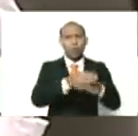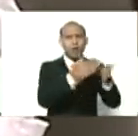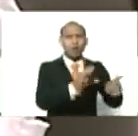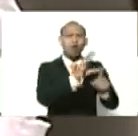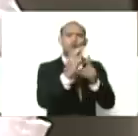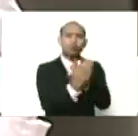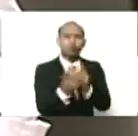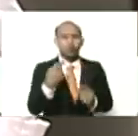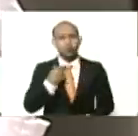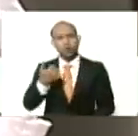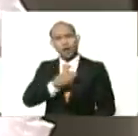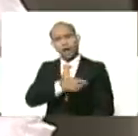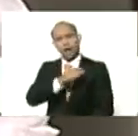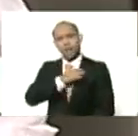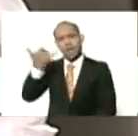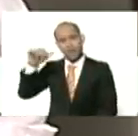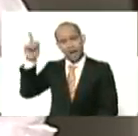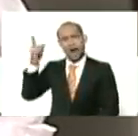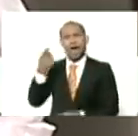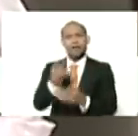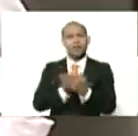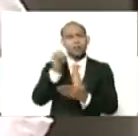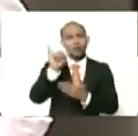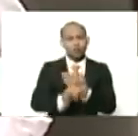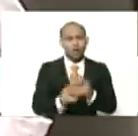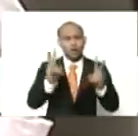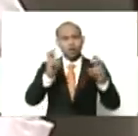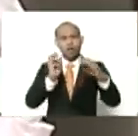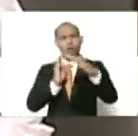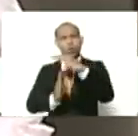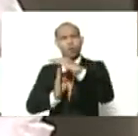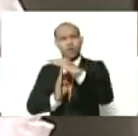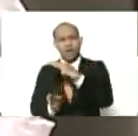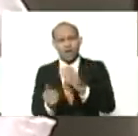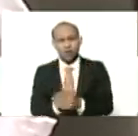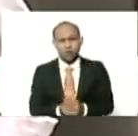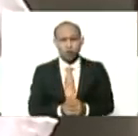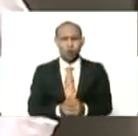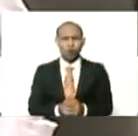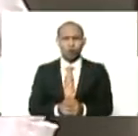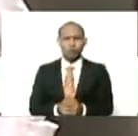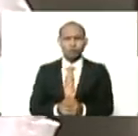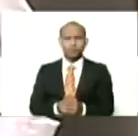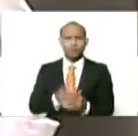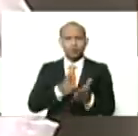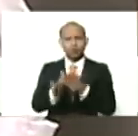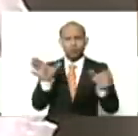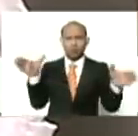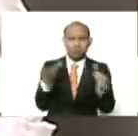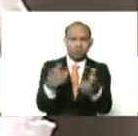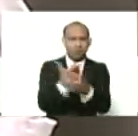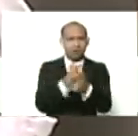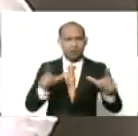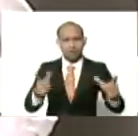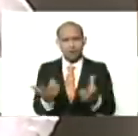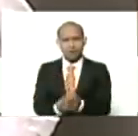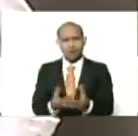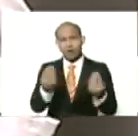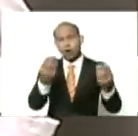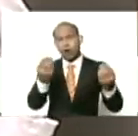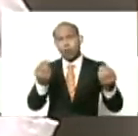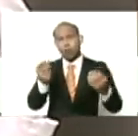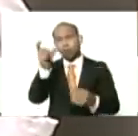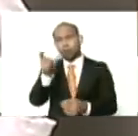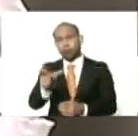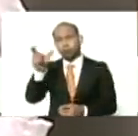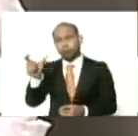y en España, estoy con varios proyectos, también, con el tema, de la inmigración, del estrecho de Gibraltar, de tantos hermanos, que se nos